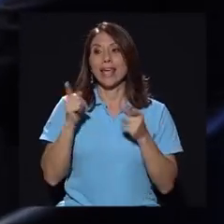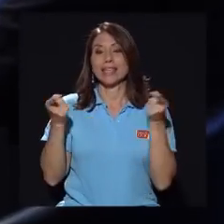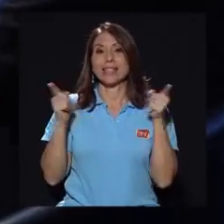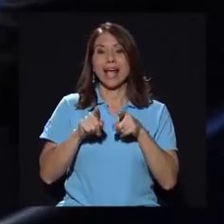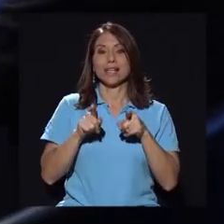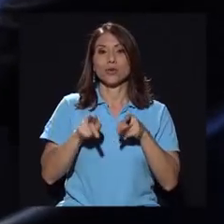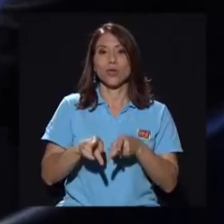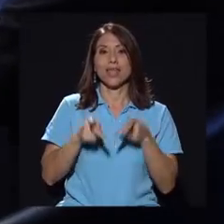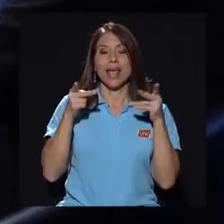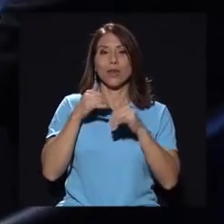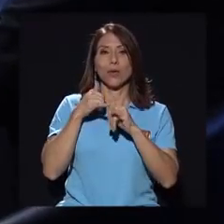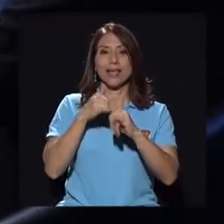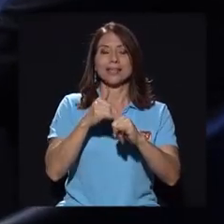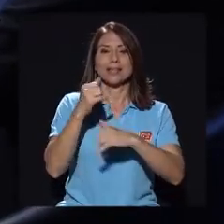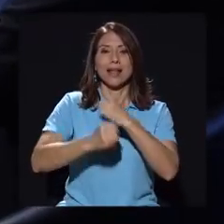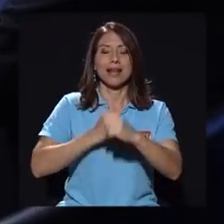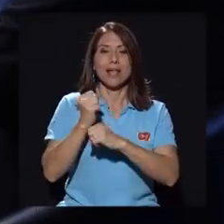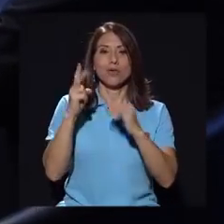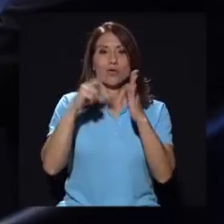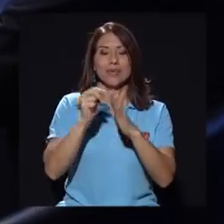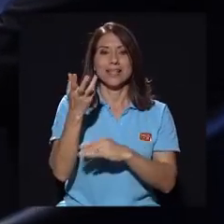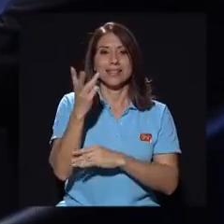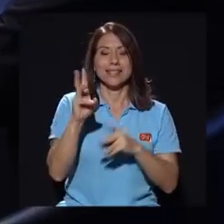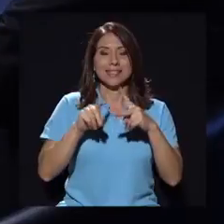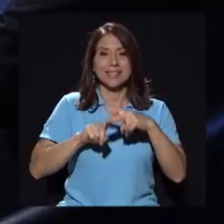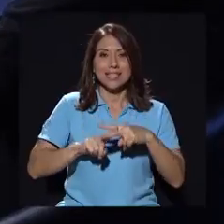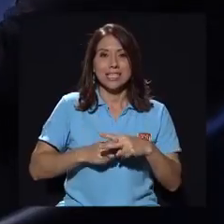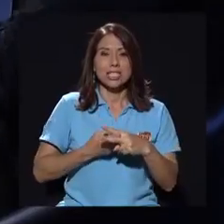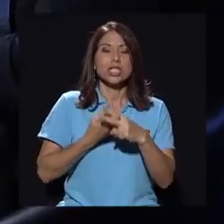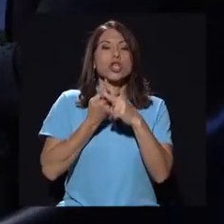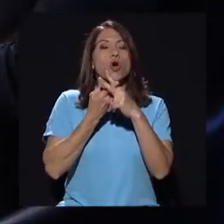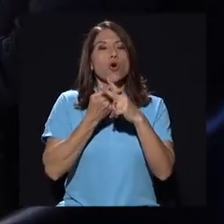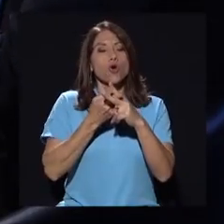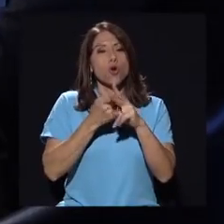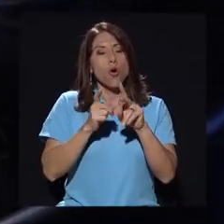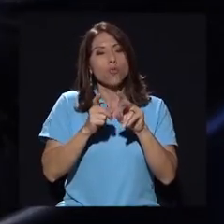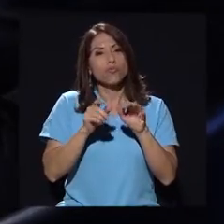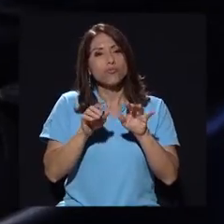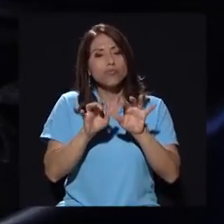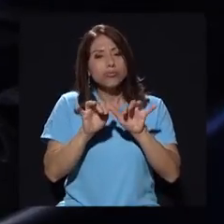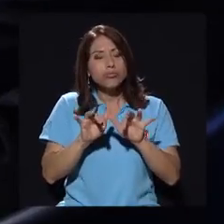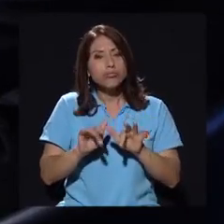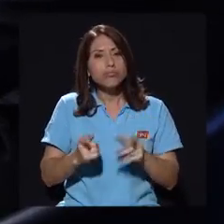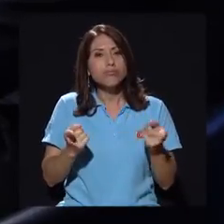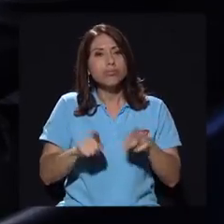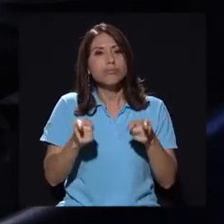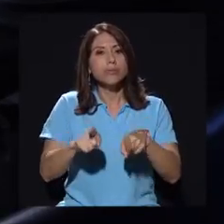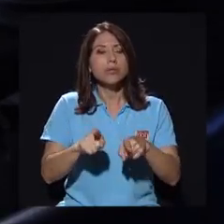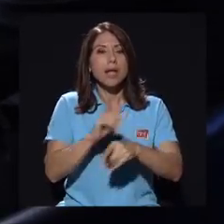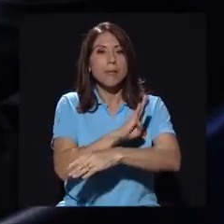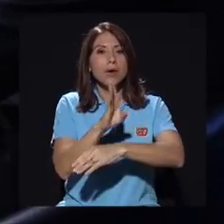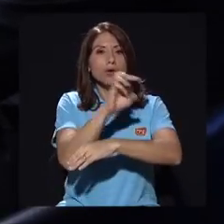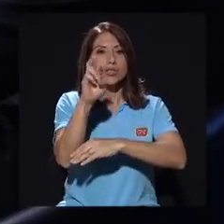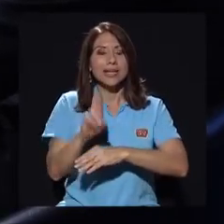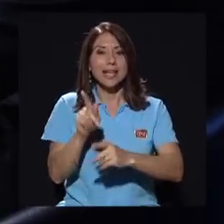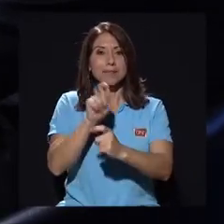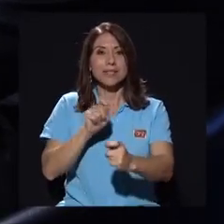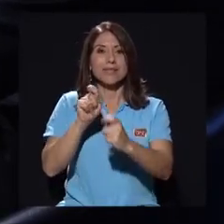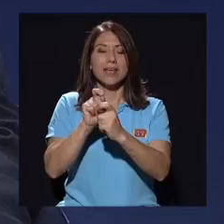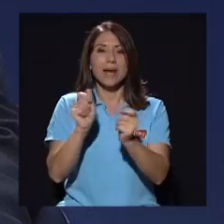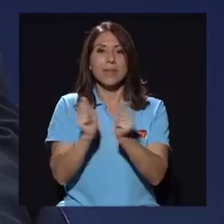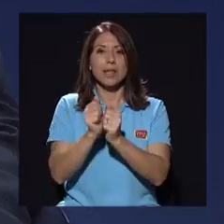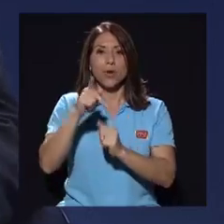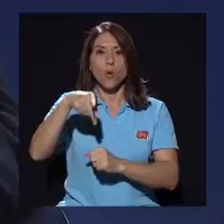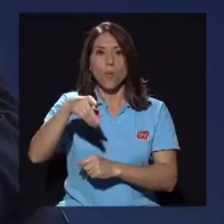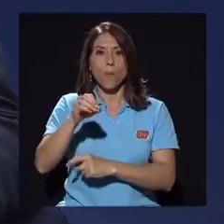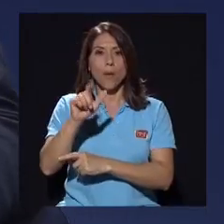Diario Extra en el 2016 inició toda una apertura de lo que estaba sucediendo en este caso en el Banco de Costa Rica, específicamente con